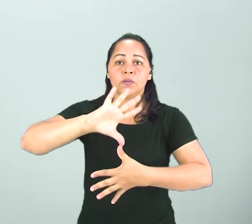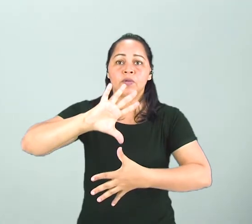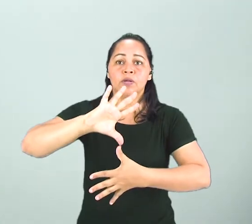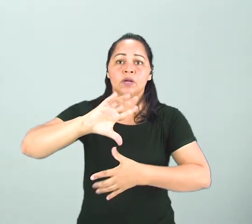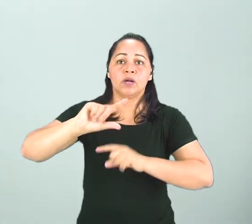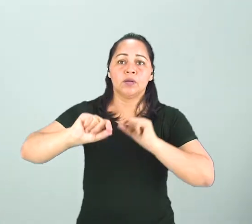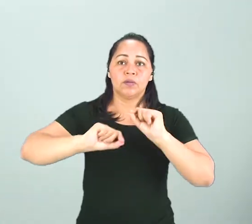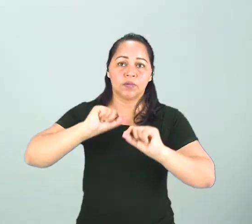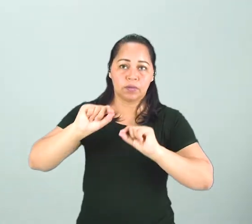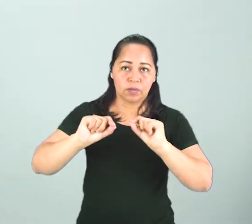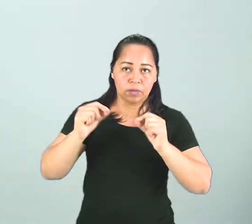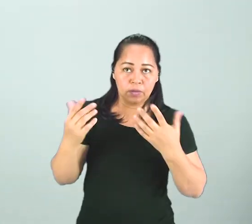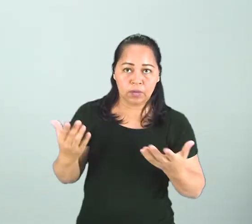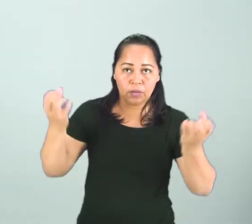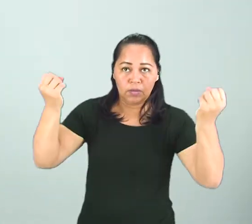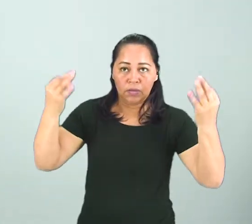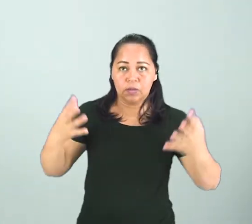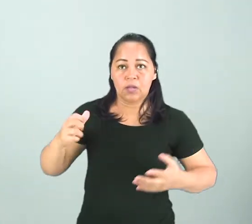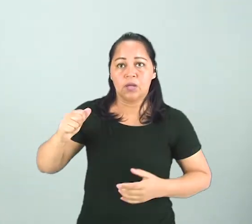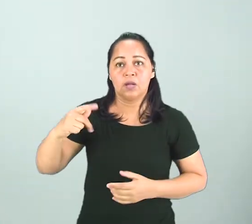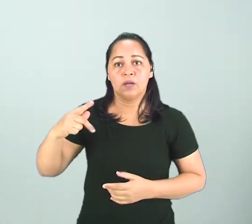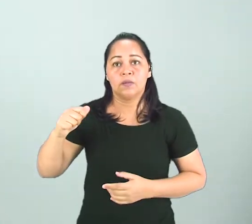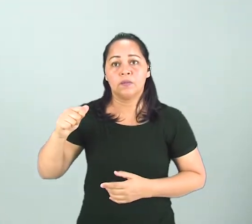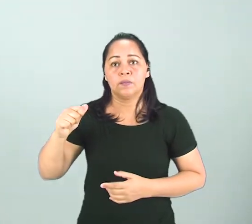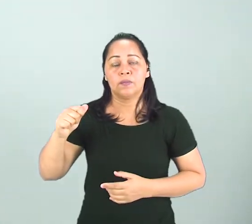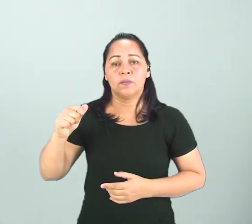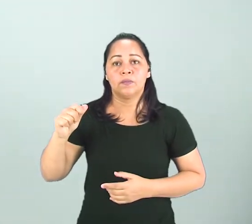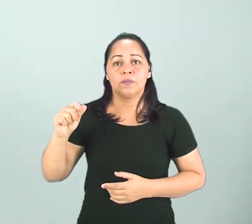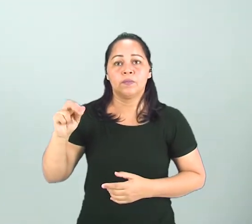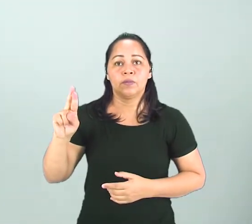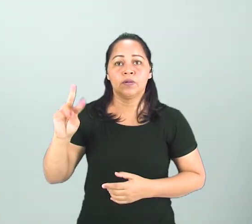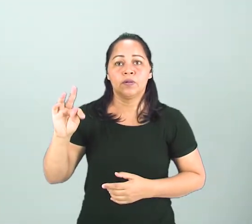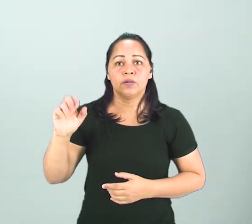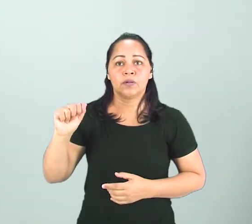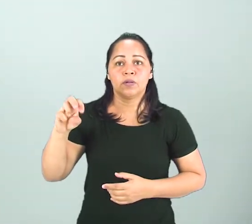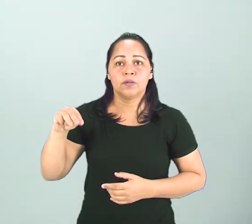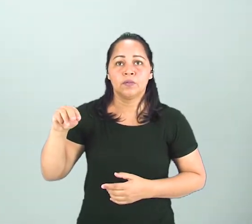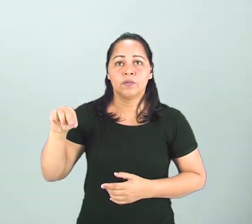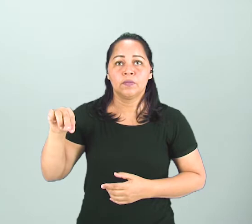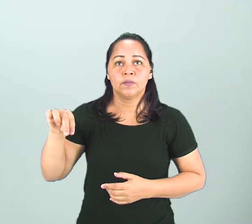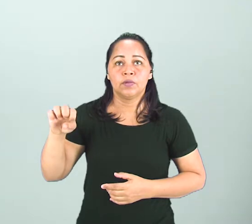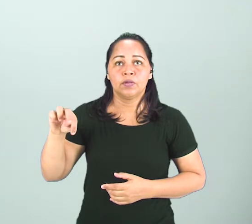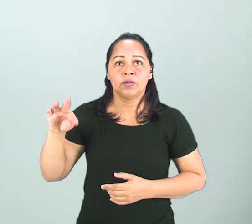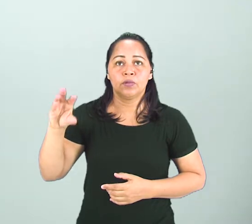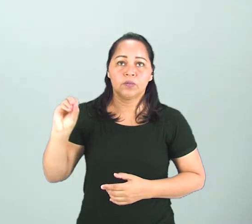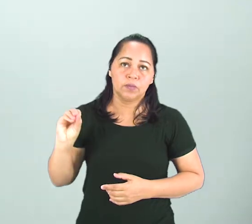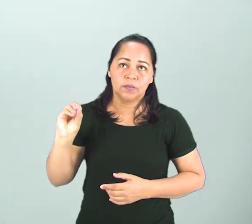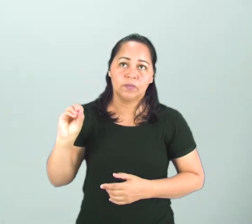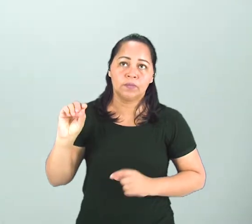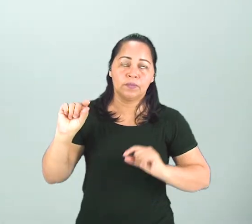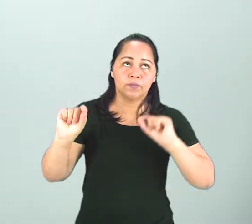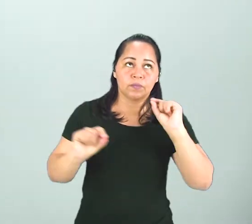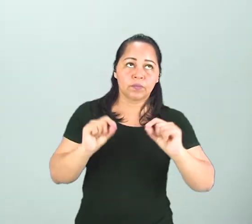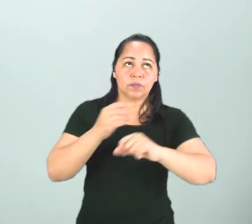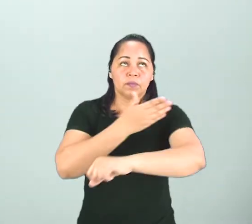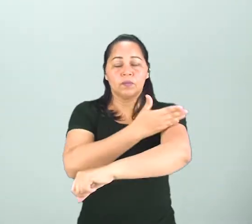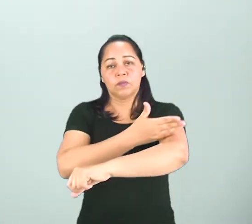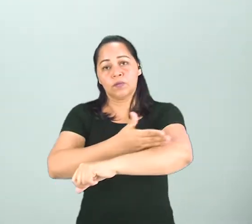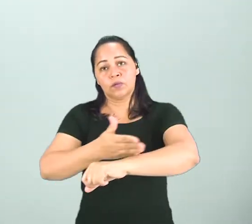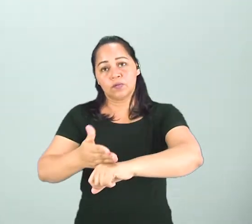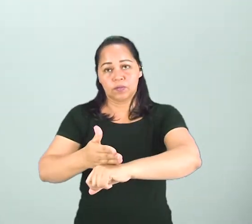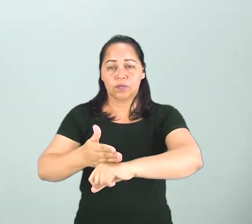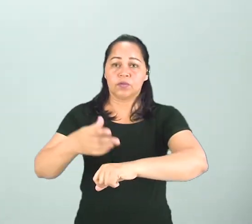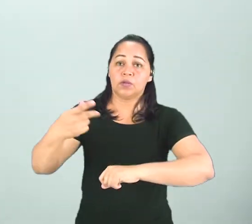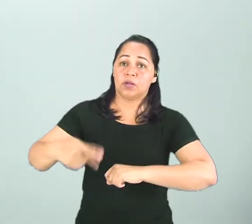llamarse de departamento. ¿Qué quiere decir suele, profesor? Bueno, pessoal, eso quiere decir que costuma-se aquí en